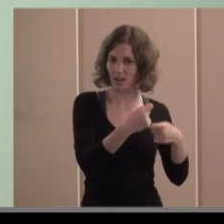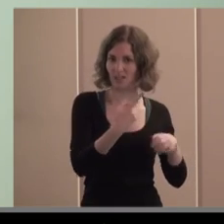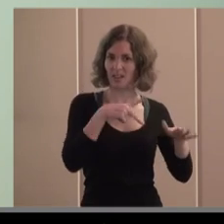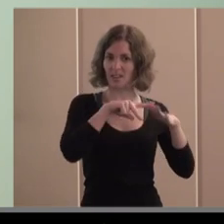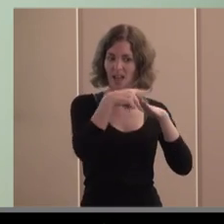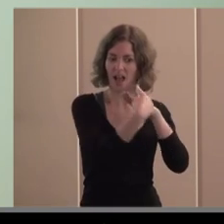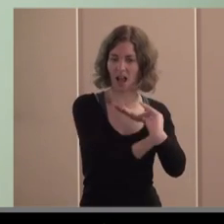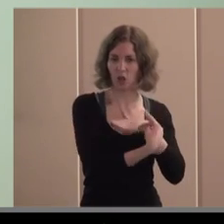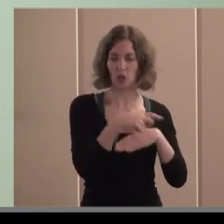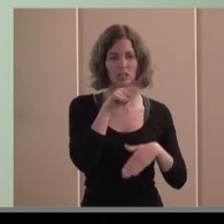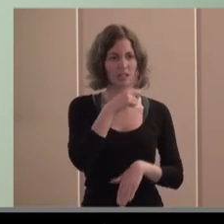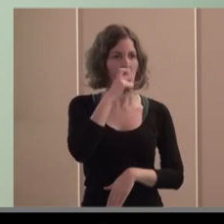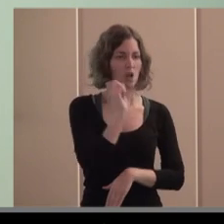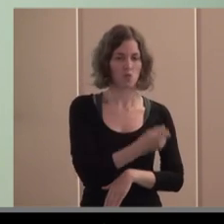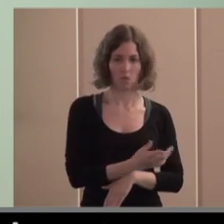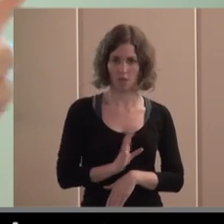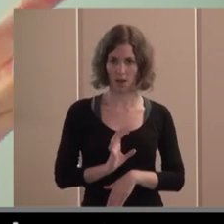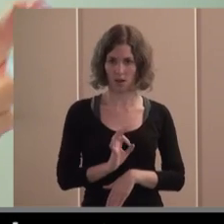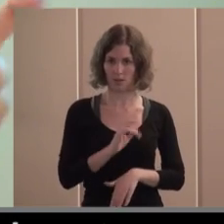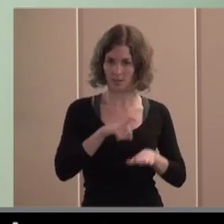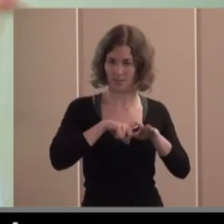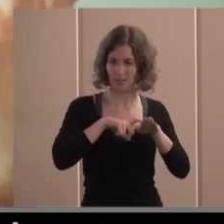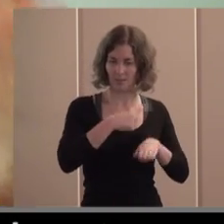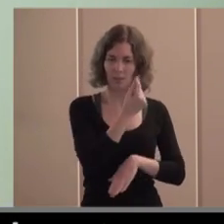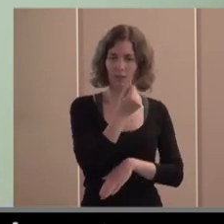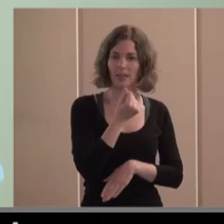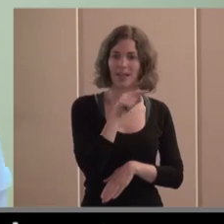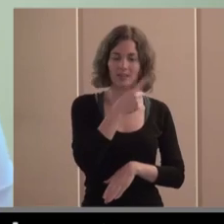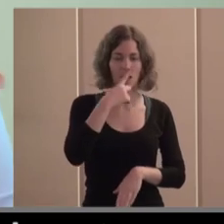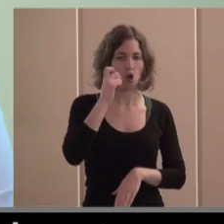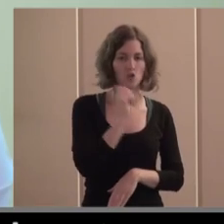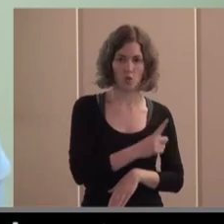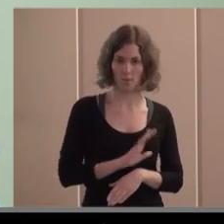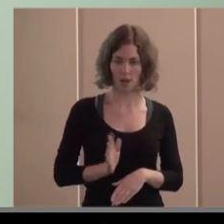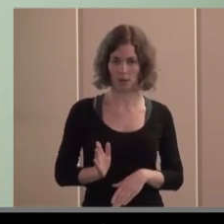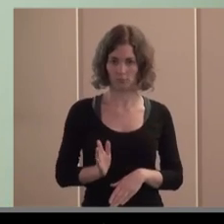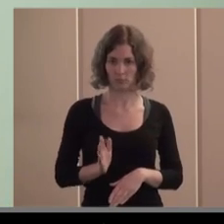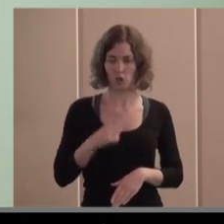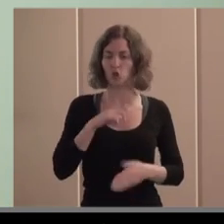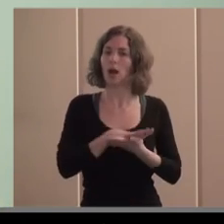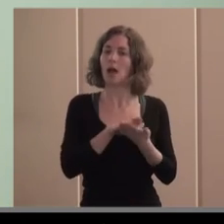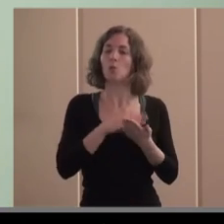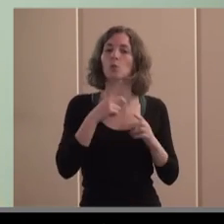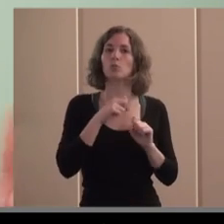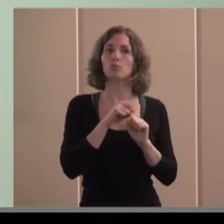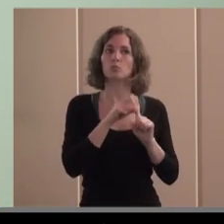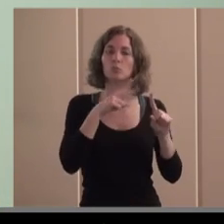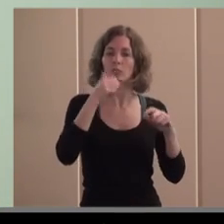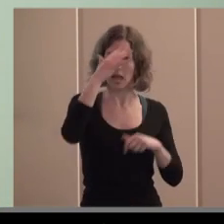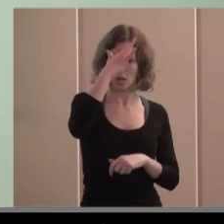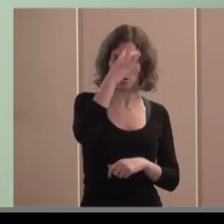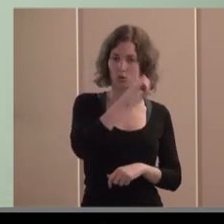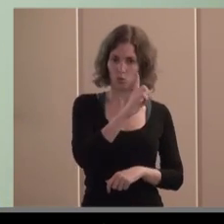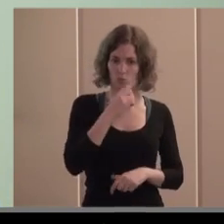de corte capitalista y no valoro ideológicamente sino en clave de derecho mercantil